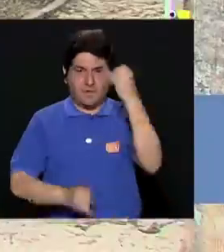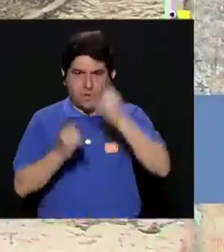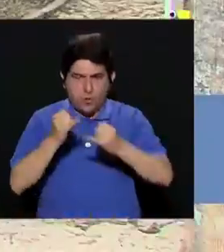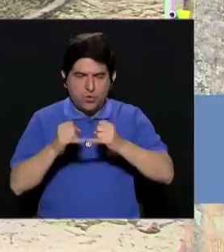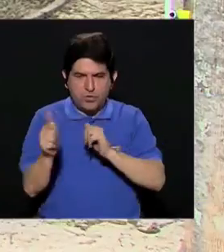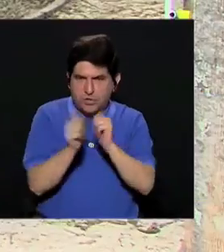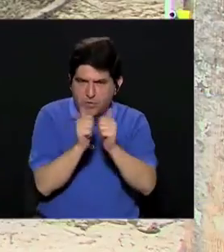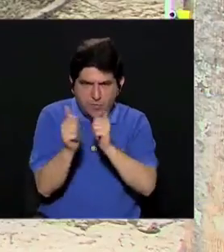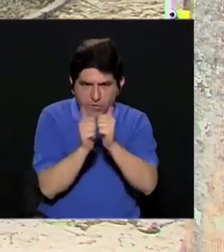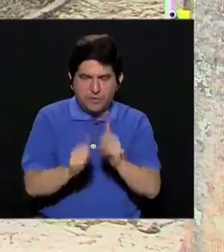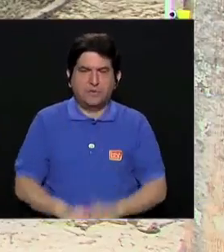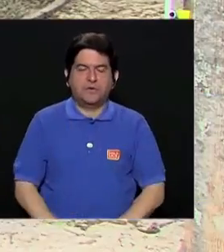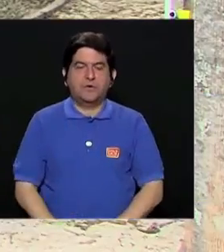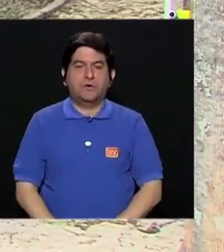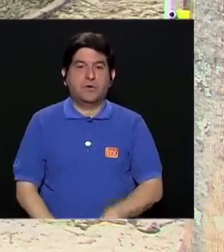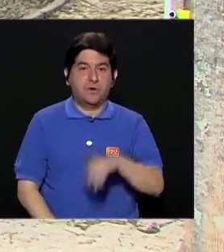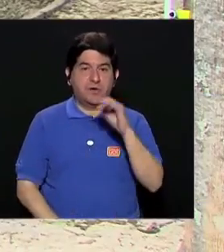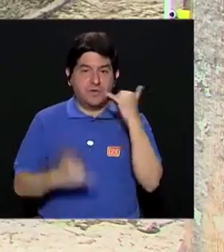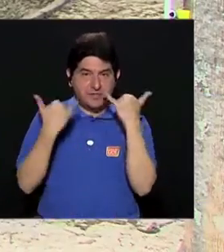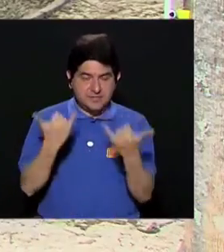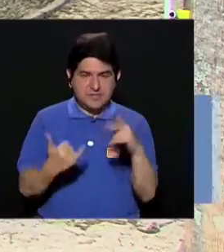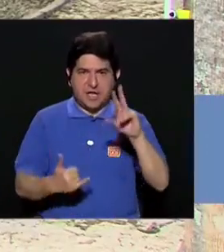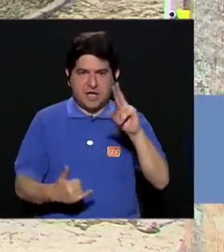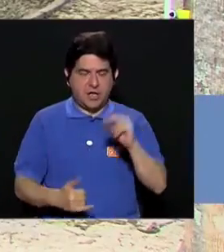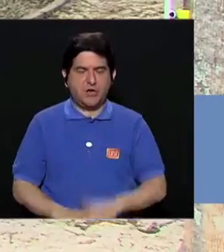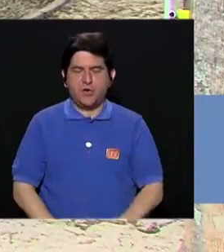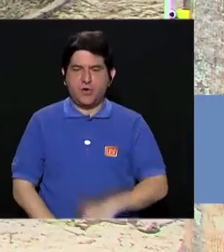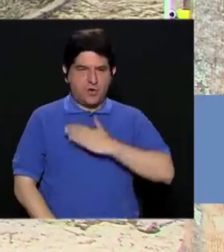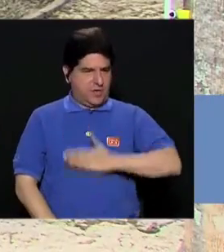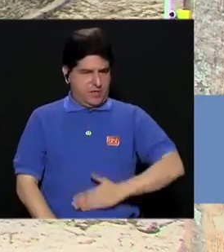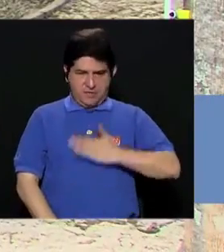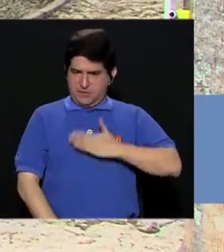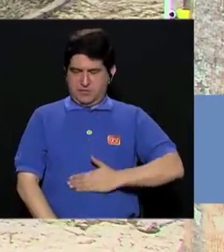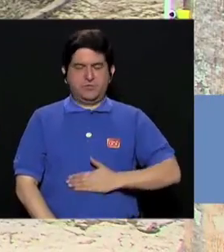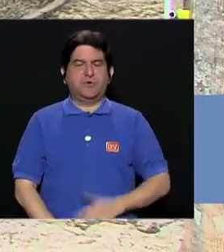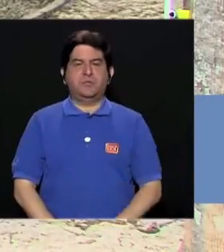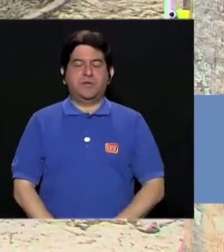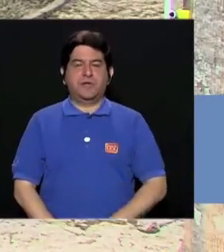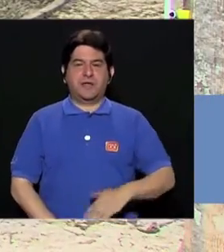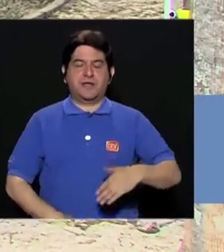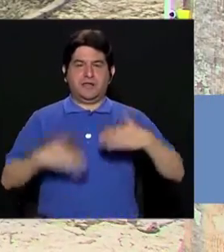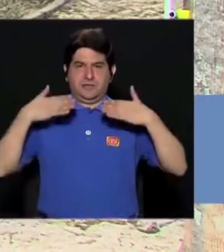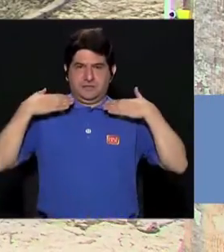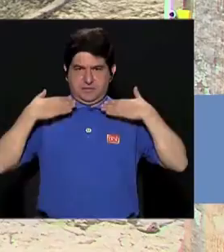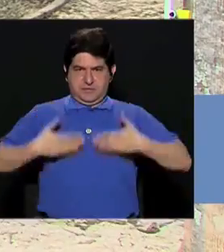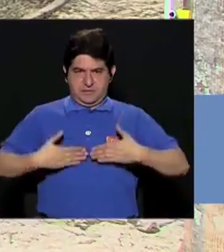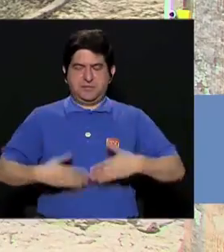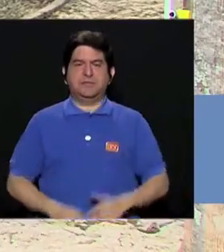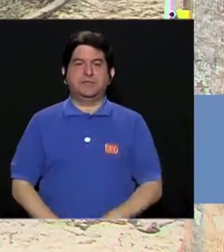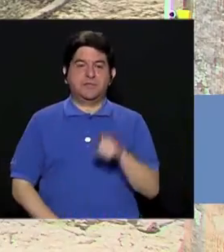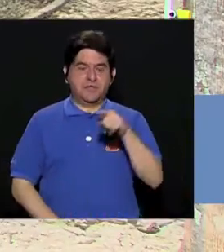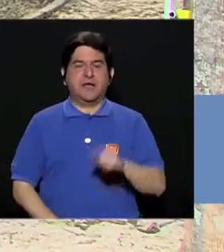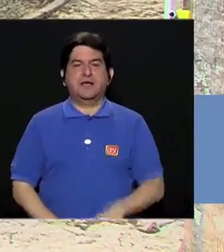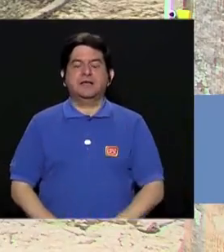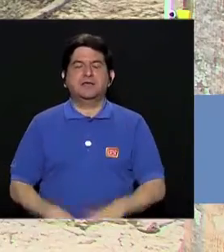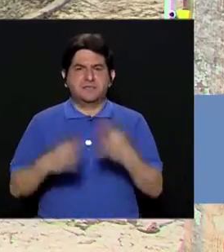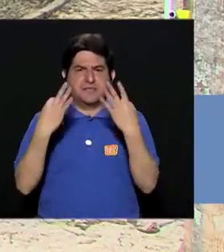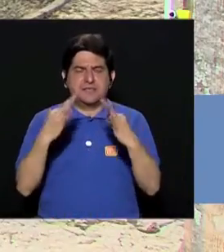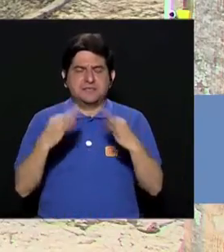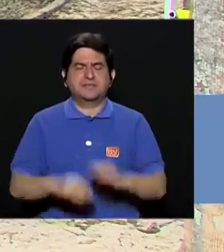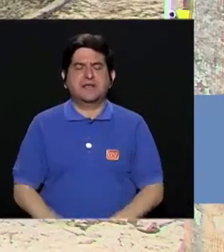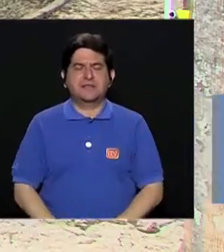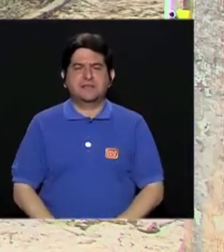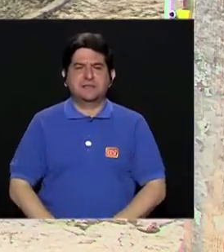El último ejercicio que vamos a hacer es un ejercicio donde ya no estamos trabajando tanto el abdominal sino el tren superior y es para trabajar fondos.